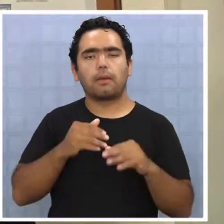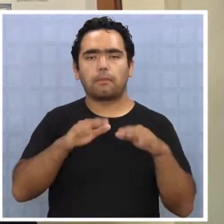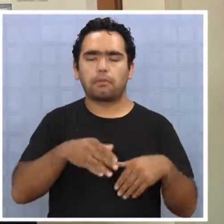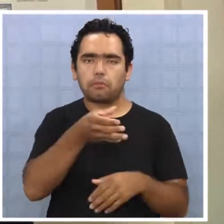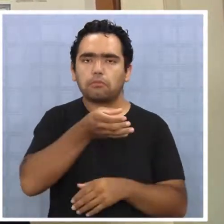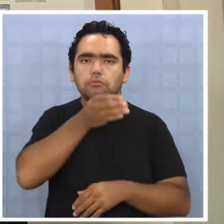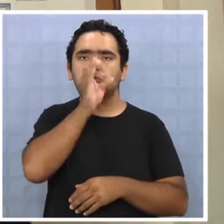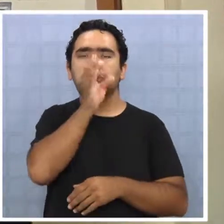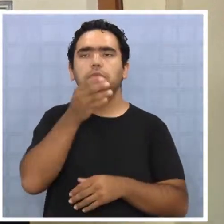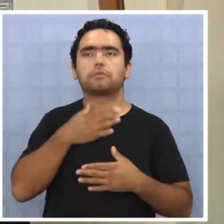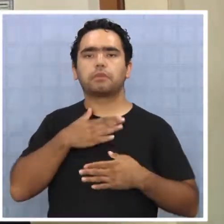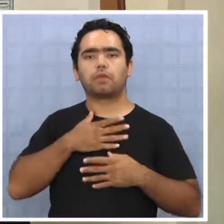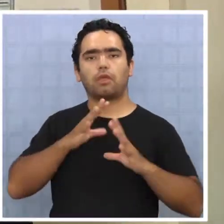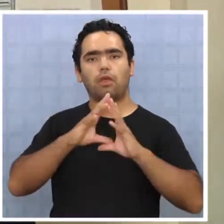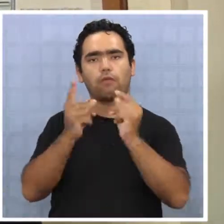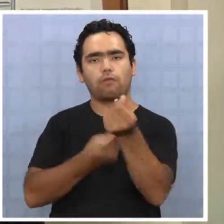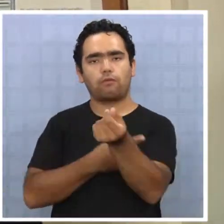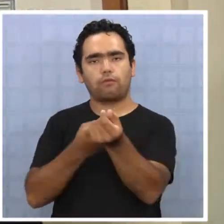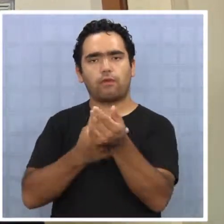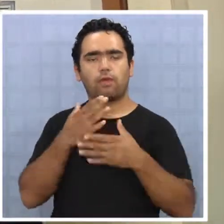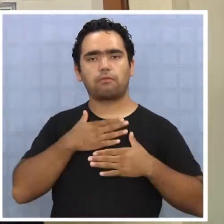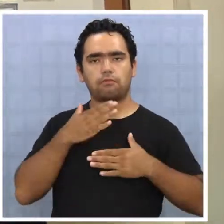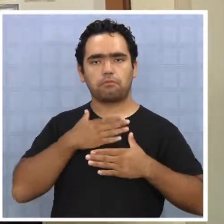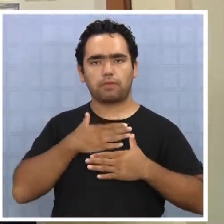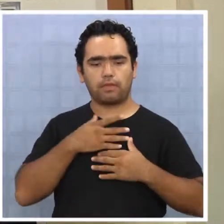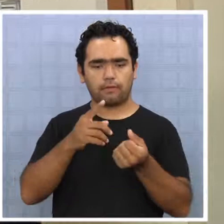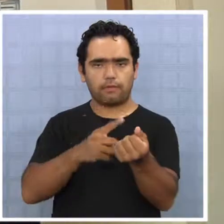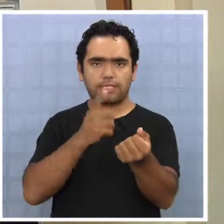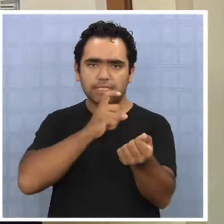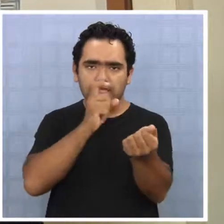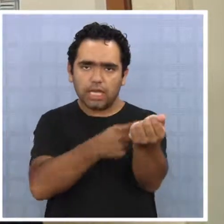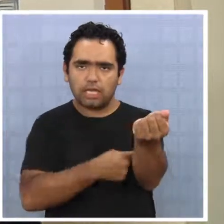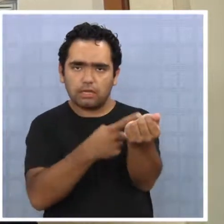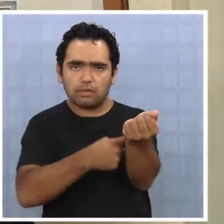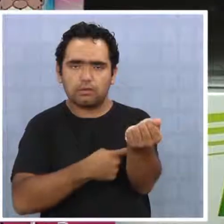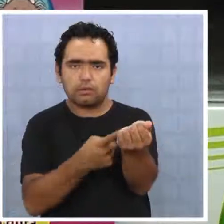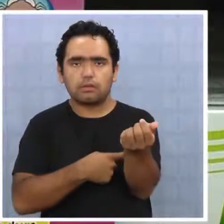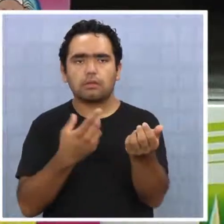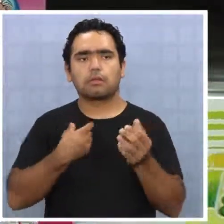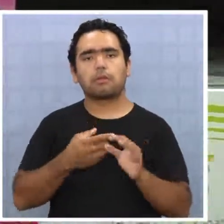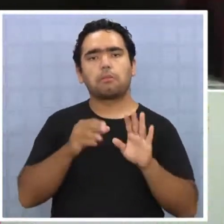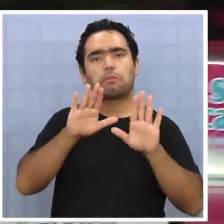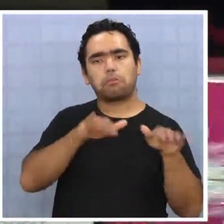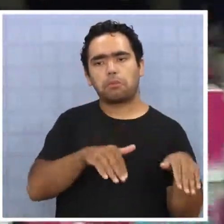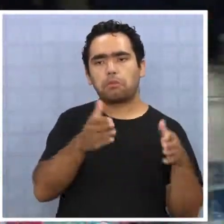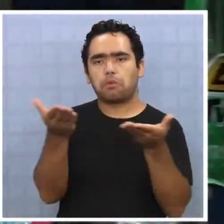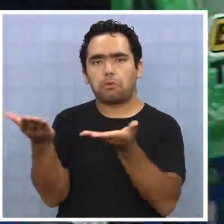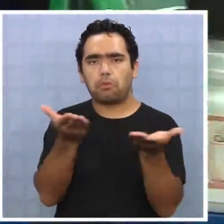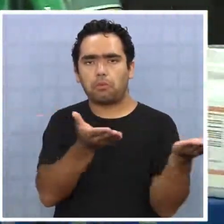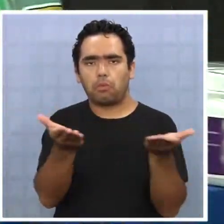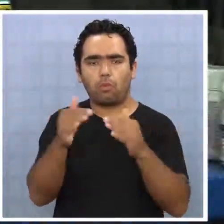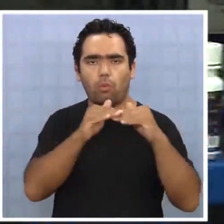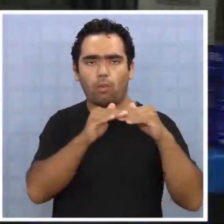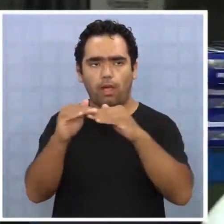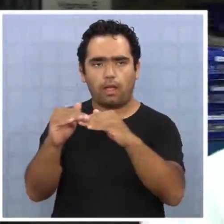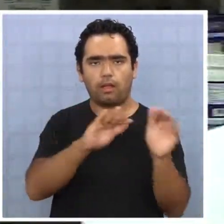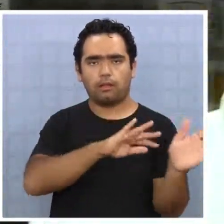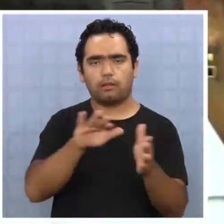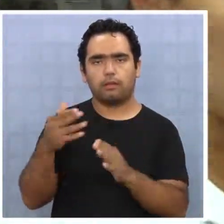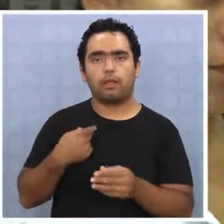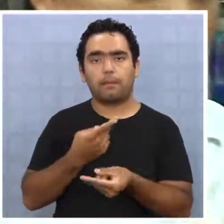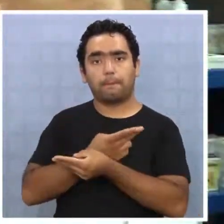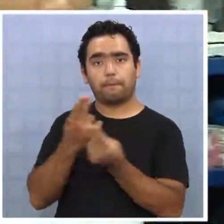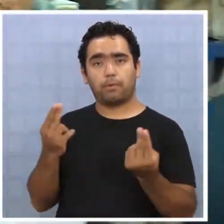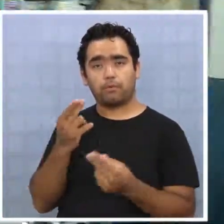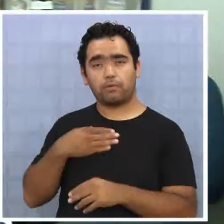sobre su organismo que es lo que tendría un producto que se entiende como un producto de marca. Generalmente, el público busca